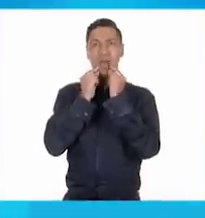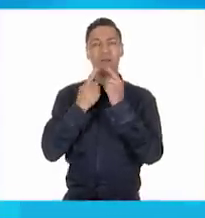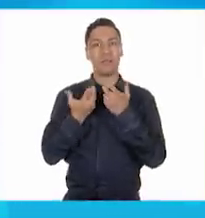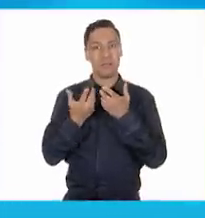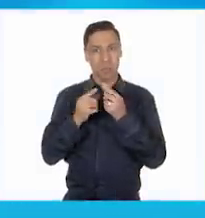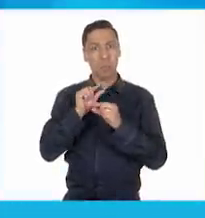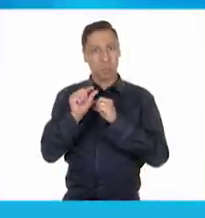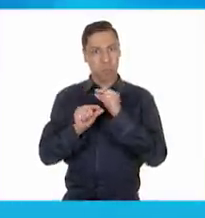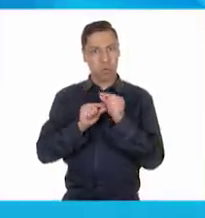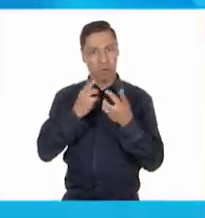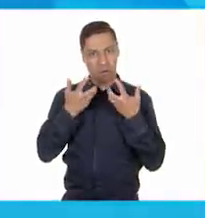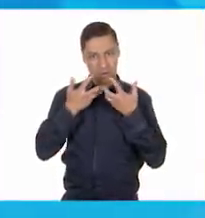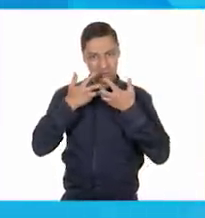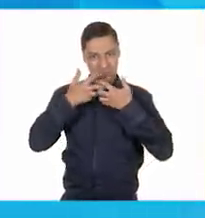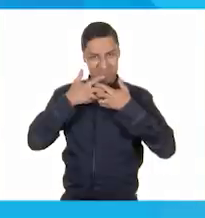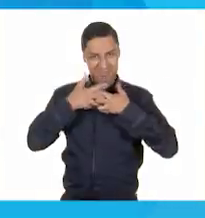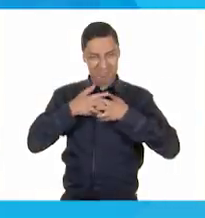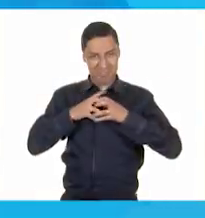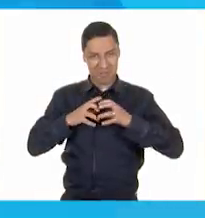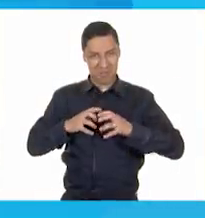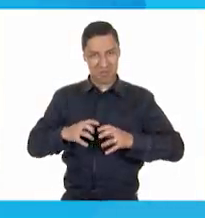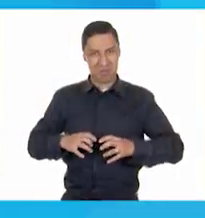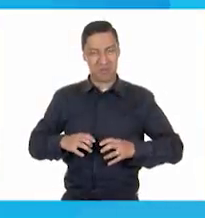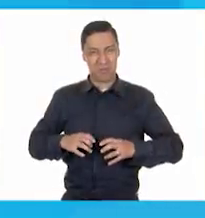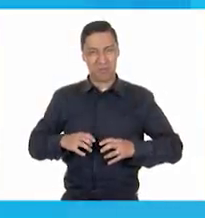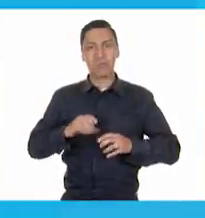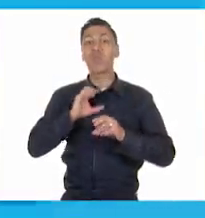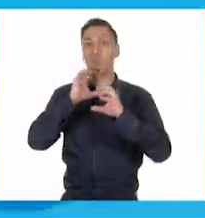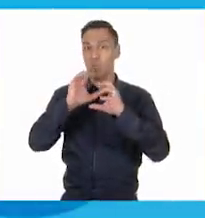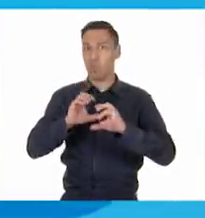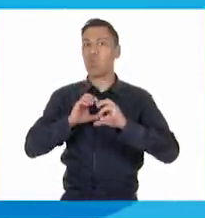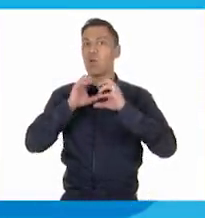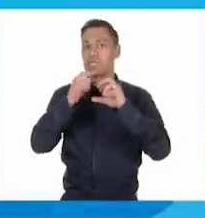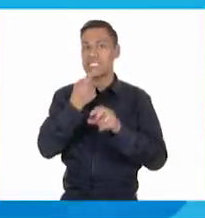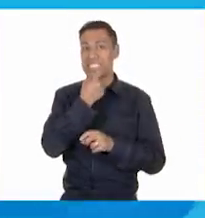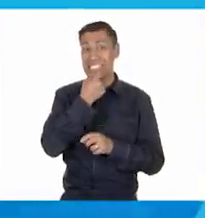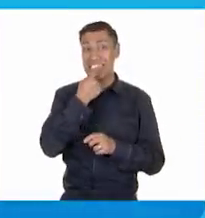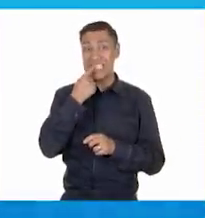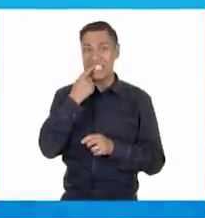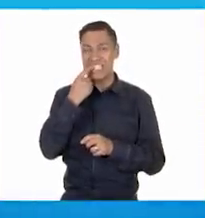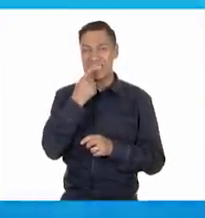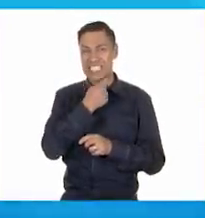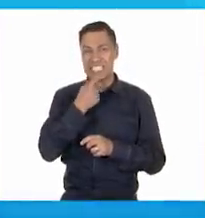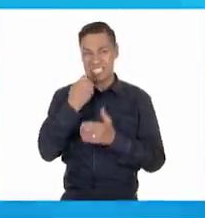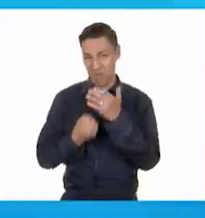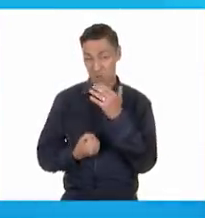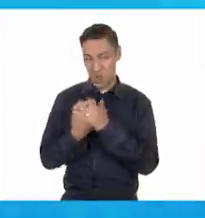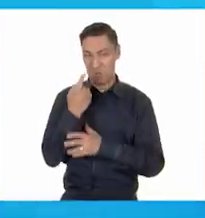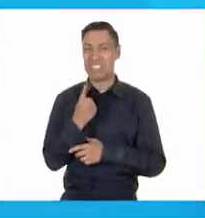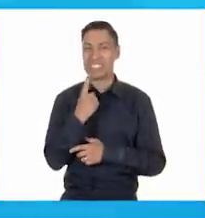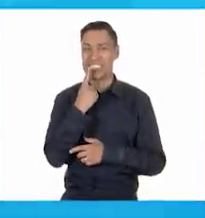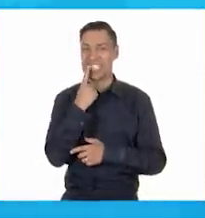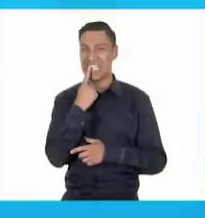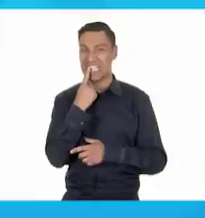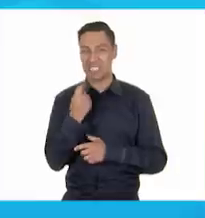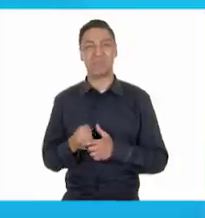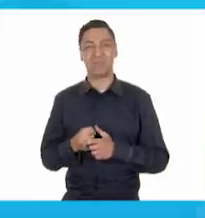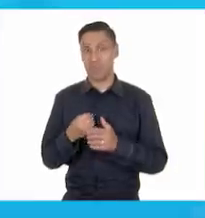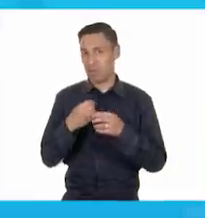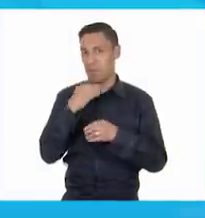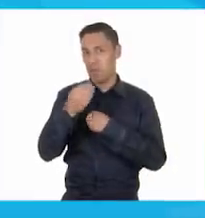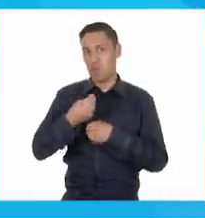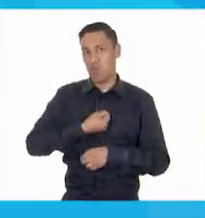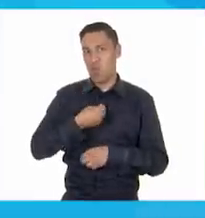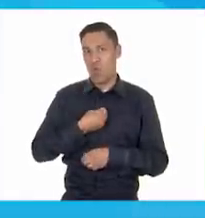que va creciendo. Tengo que cuidar los nuevos dientes. Tienen que durar toda la vida.